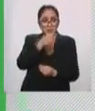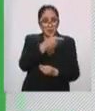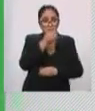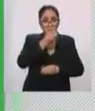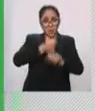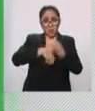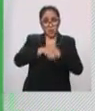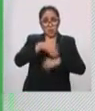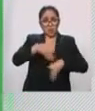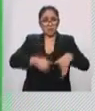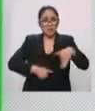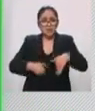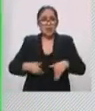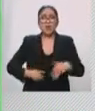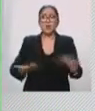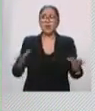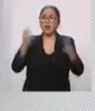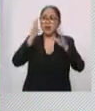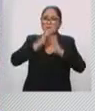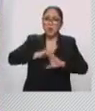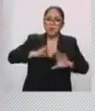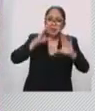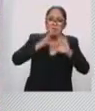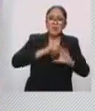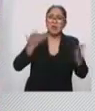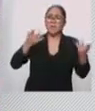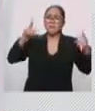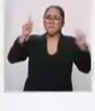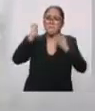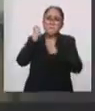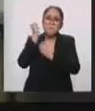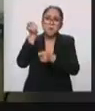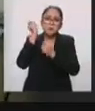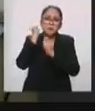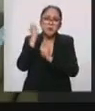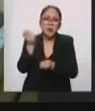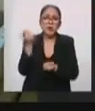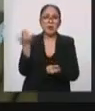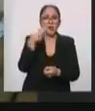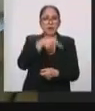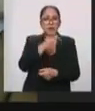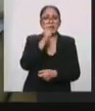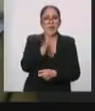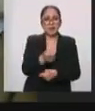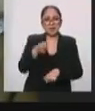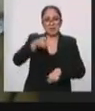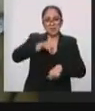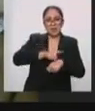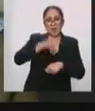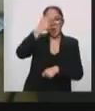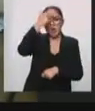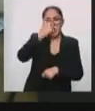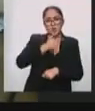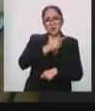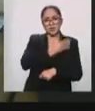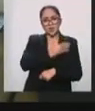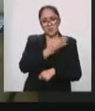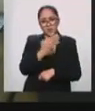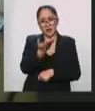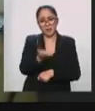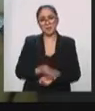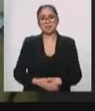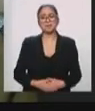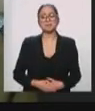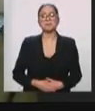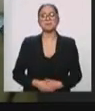con concierto, posada y toda esta cuestión de una noche en Nochebuena. Magui, además una noche en Nochebuena